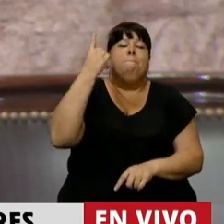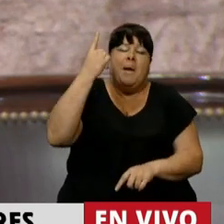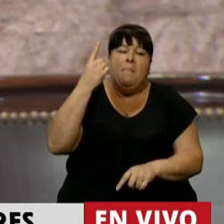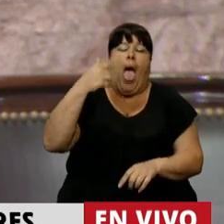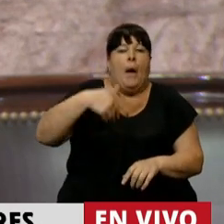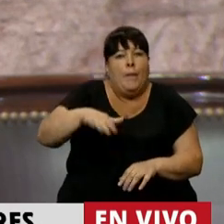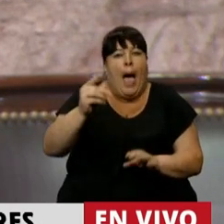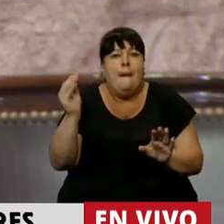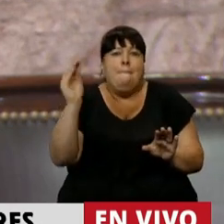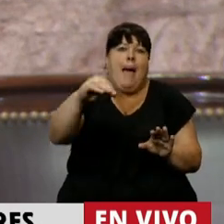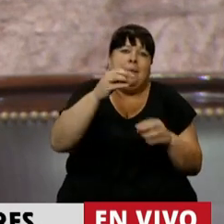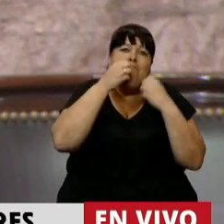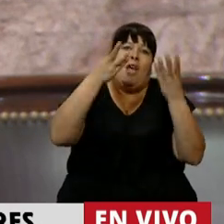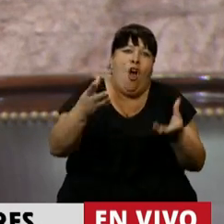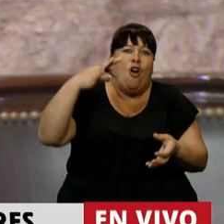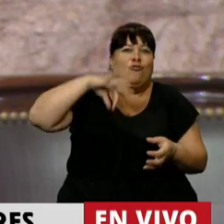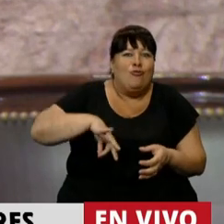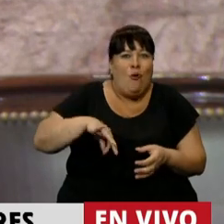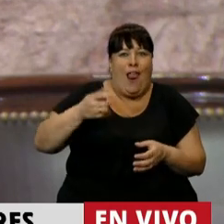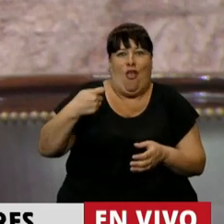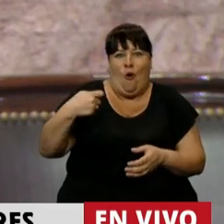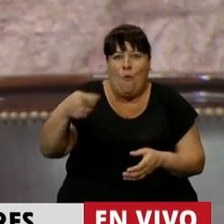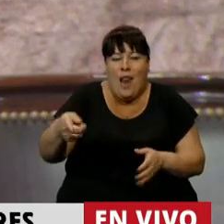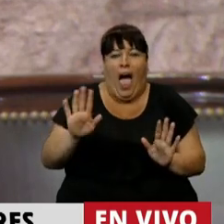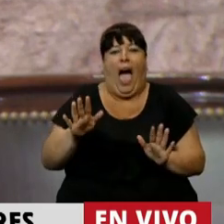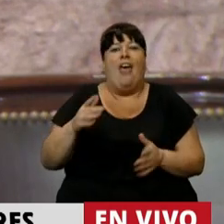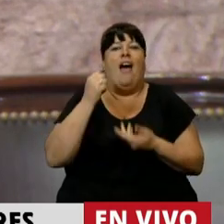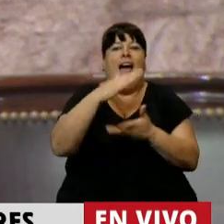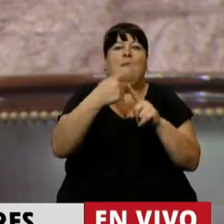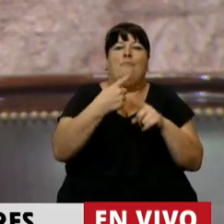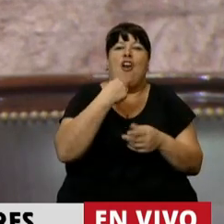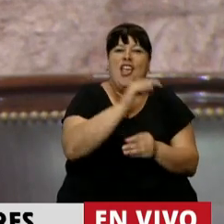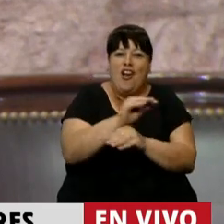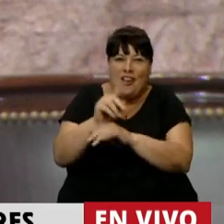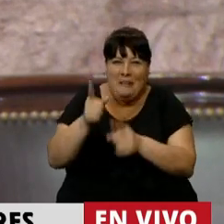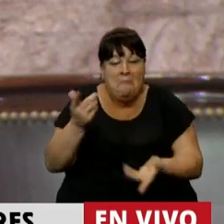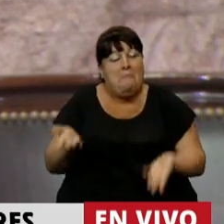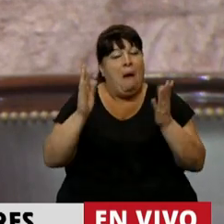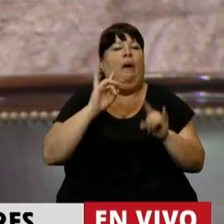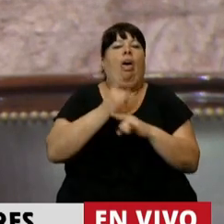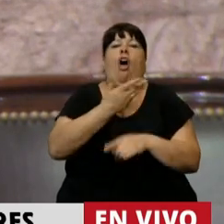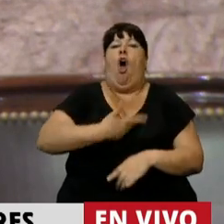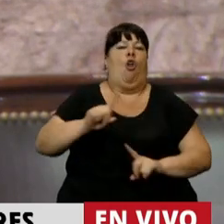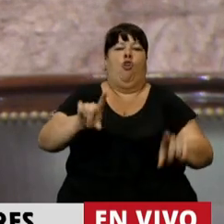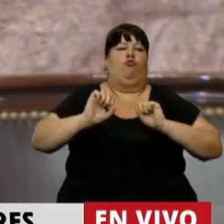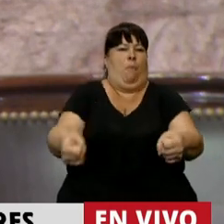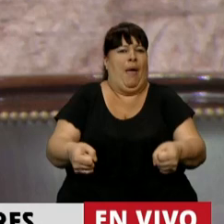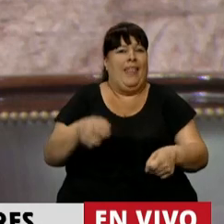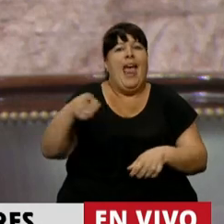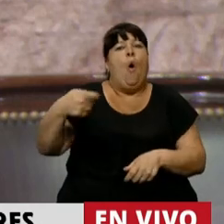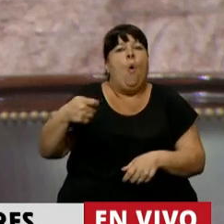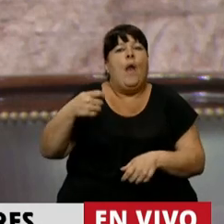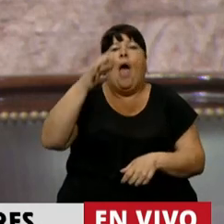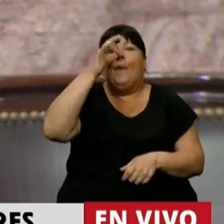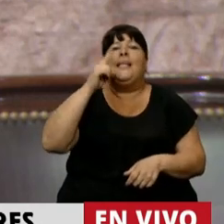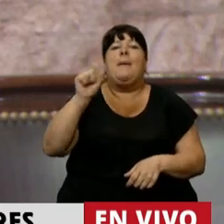vez iba a dar un poquito de recuperación en los haberes jubilatorios y en la Asignación Universal por Hijo, pero el gobierno la suspendió. Ese jubilado